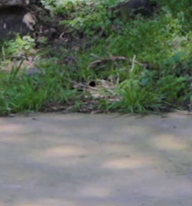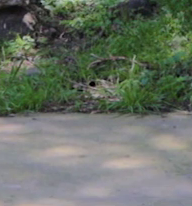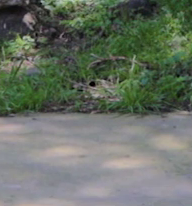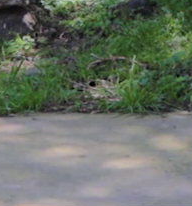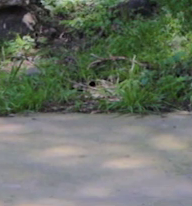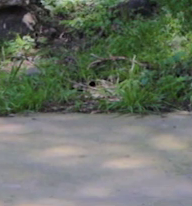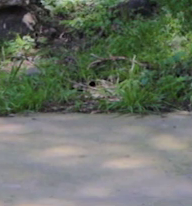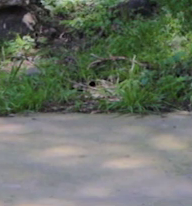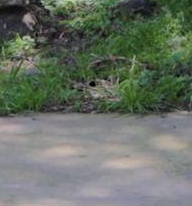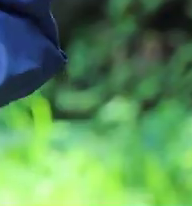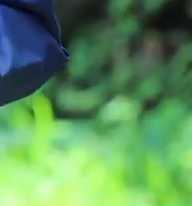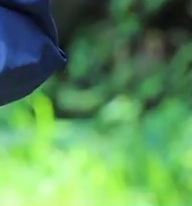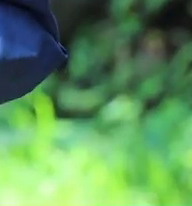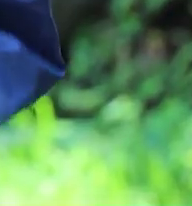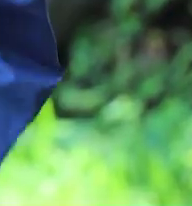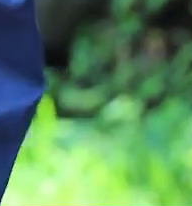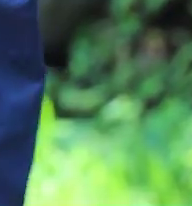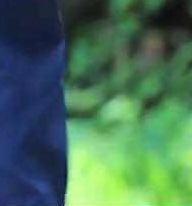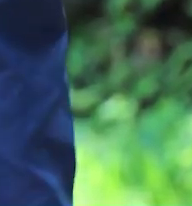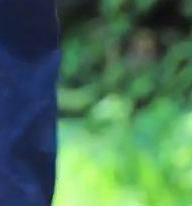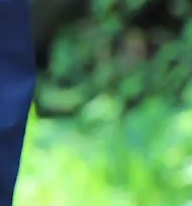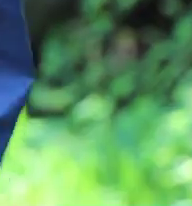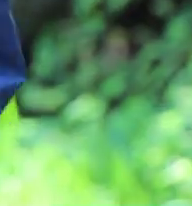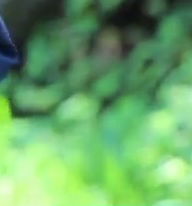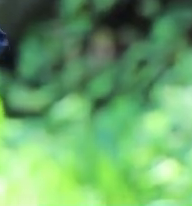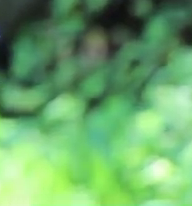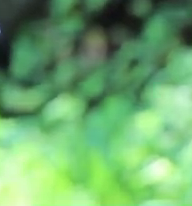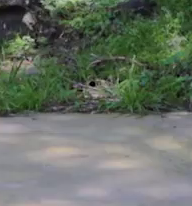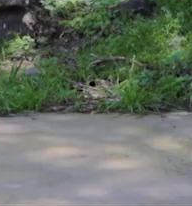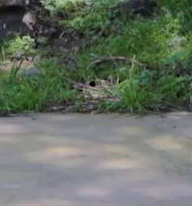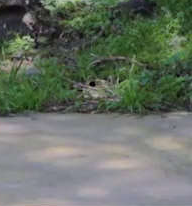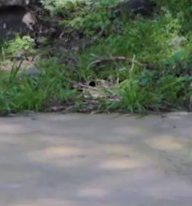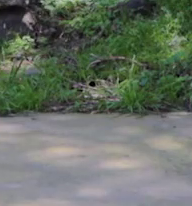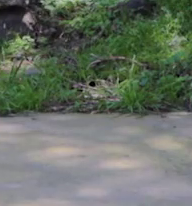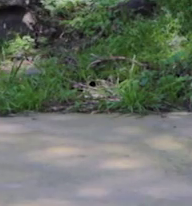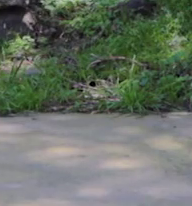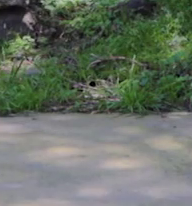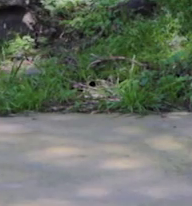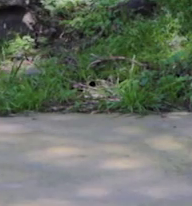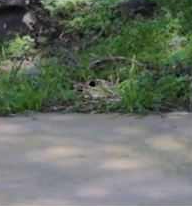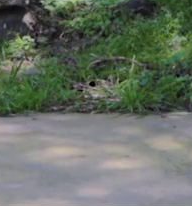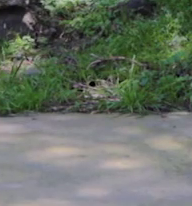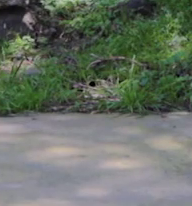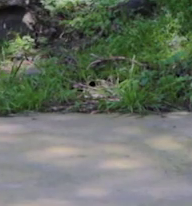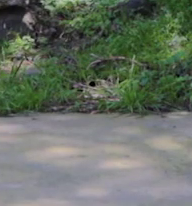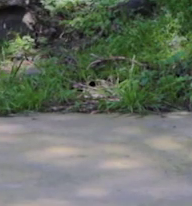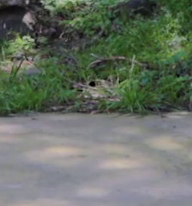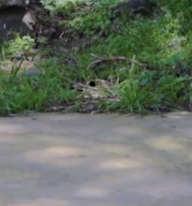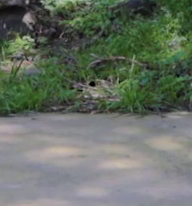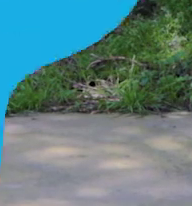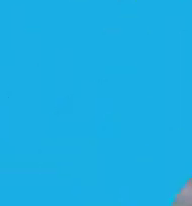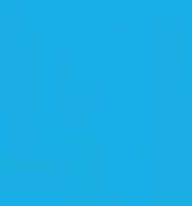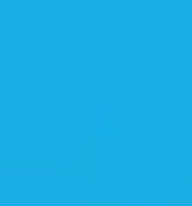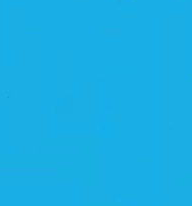Jair. Exacto. Así. Perfecto. Otra más. Una vez más.